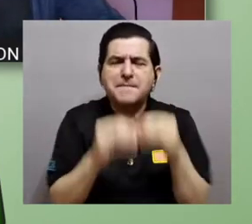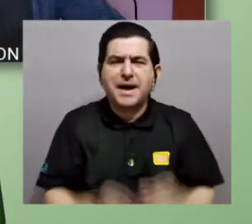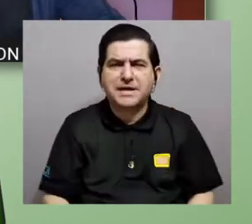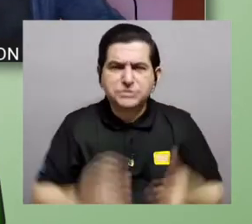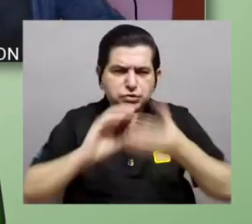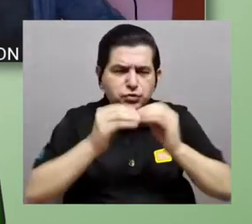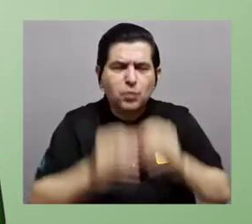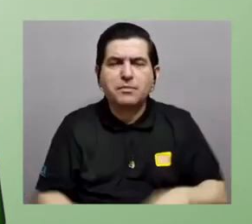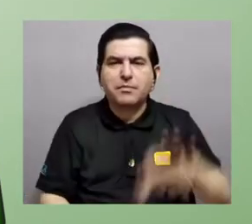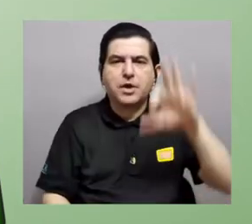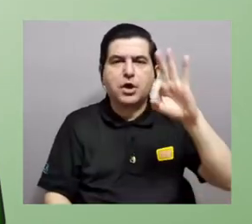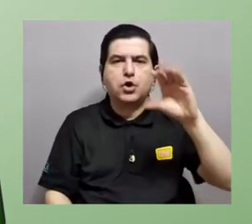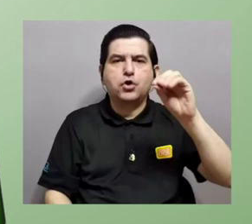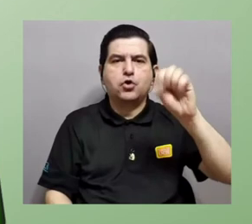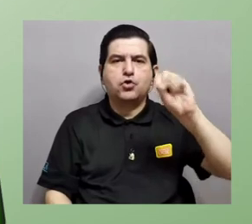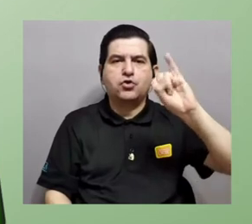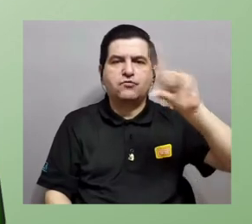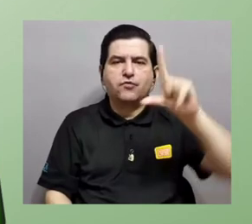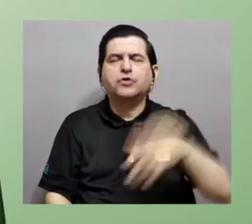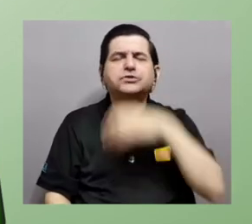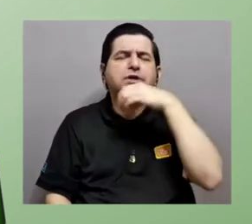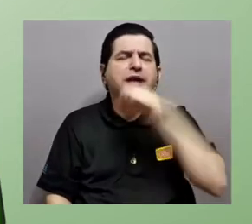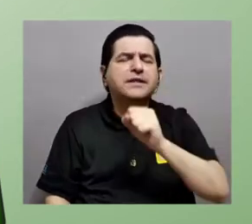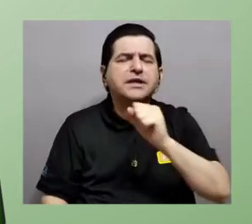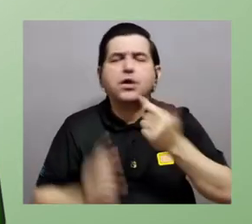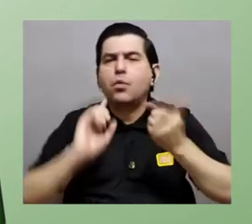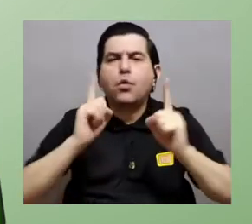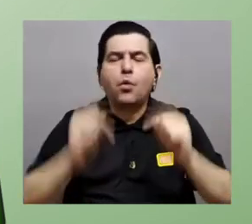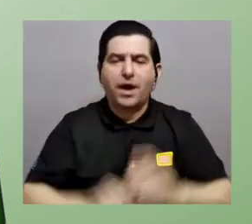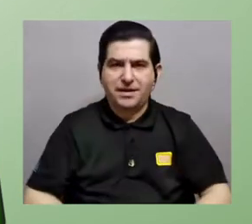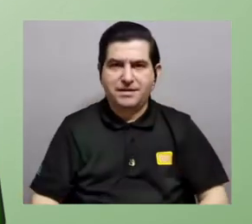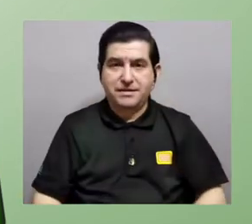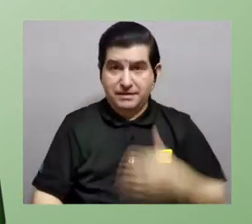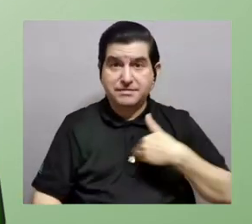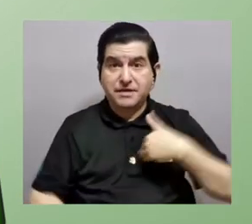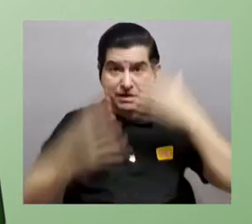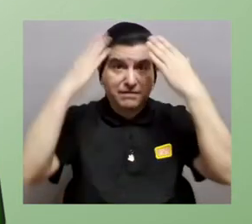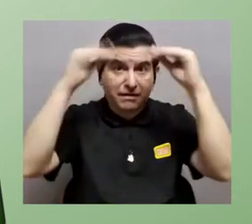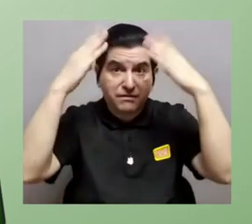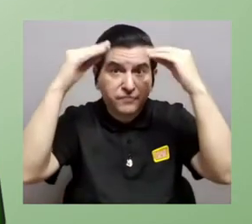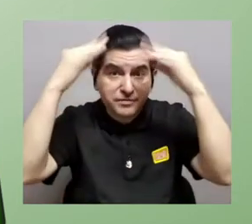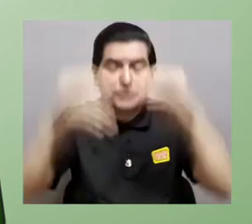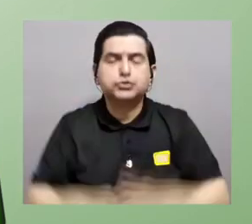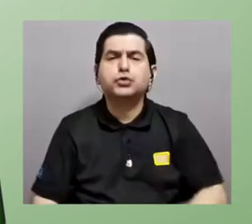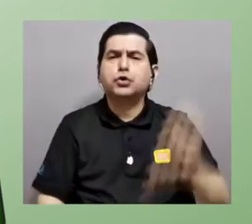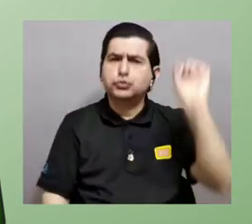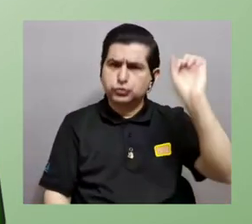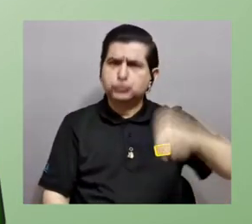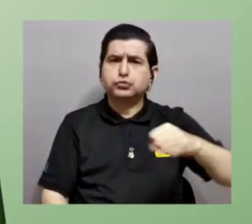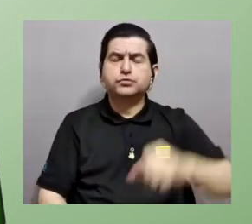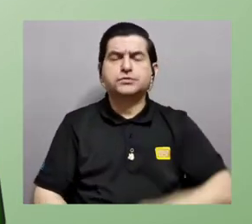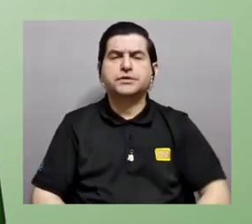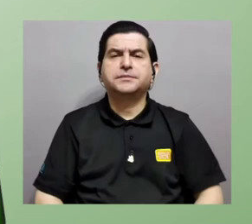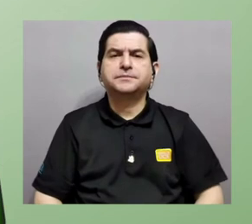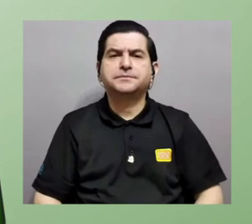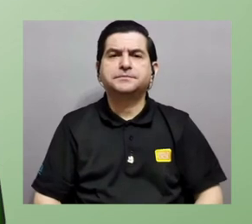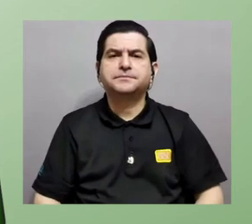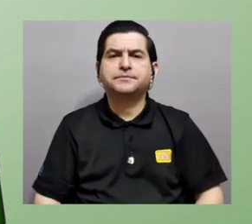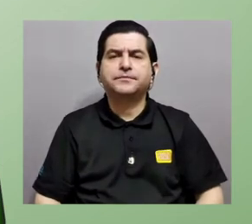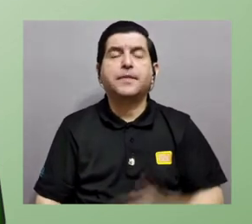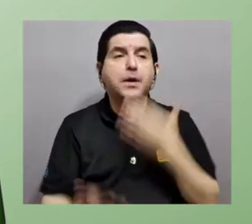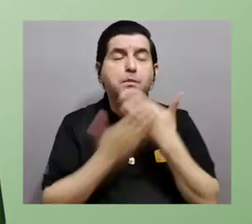del mundo tiene mayor concentración de los fósiles más antiguos? ¿Manejamos este dato? Sí.